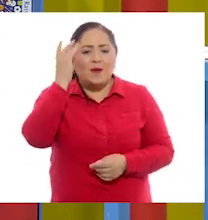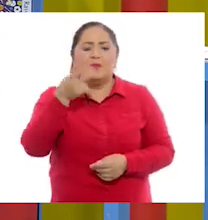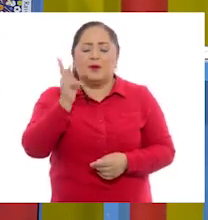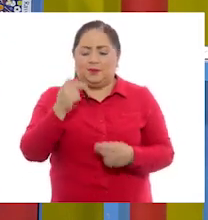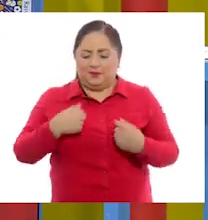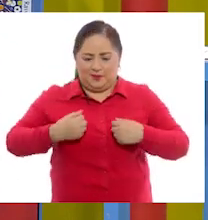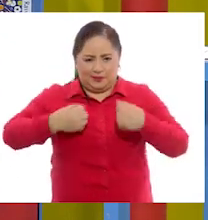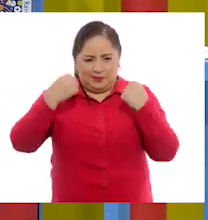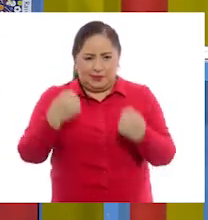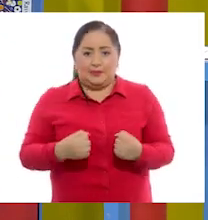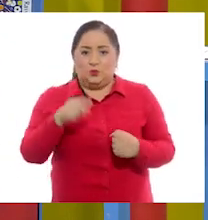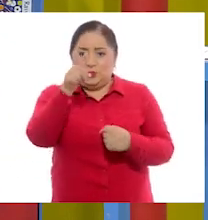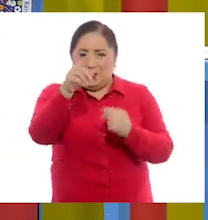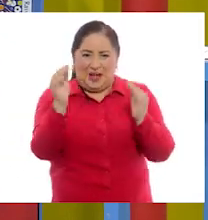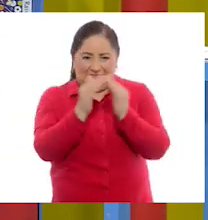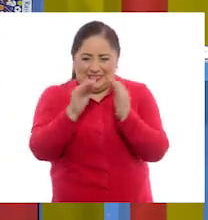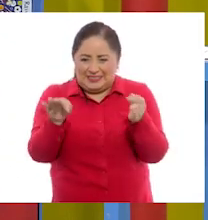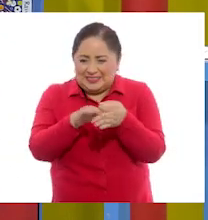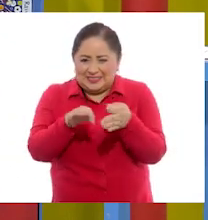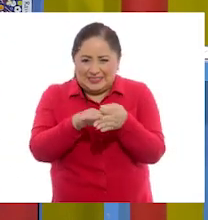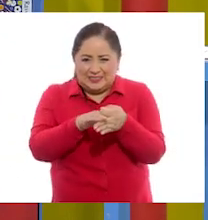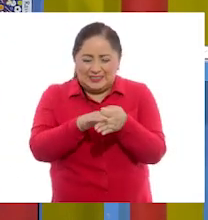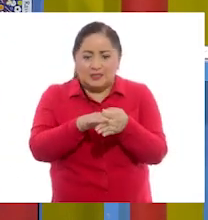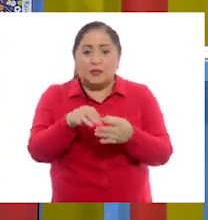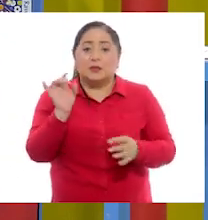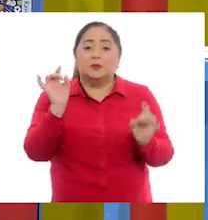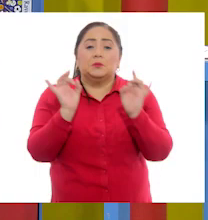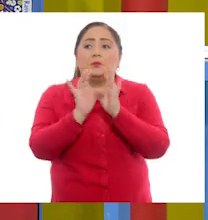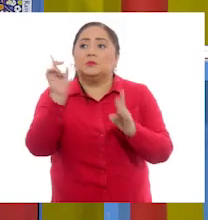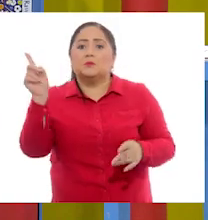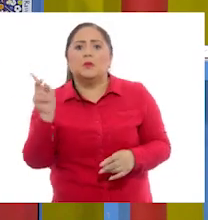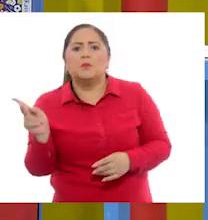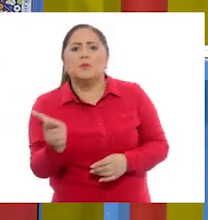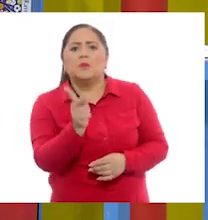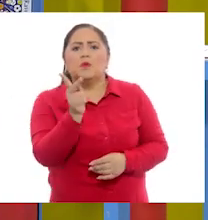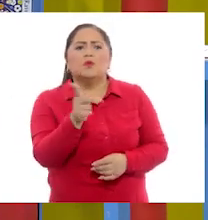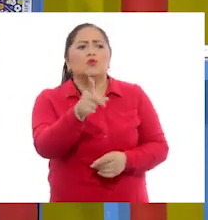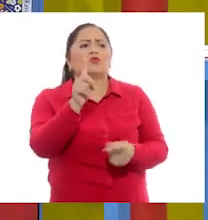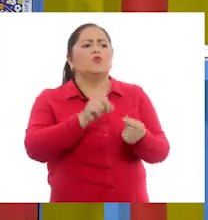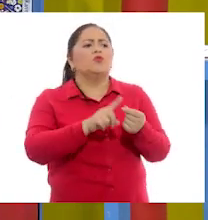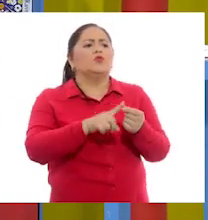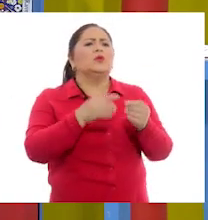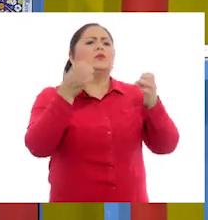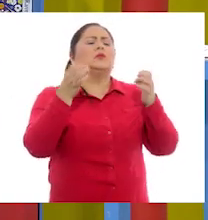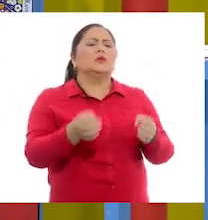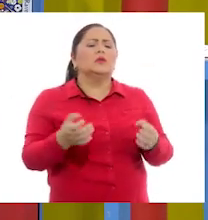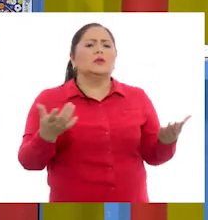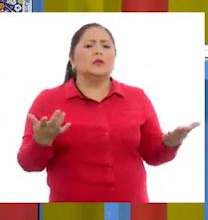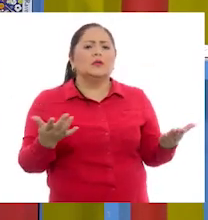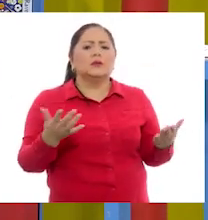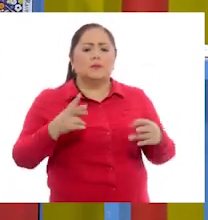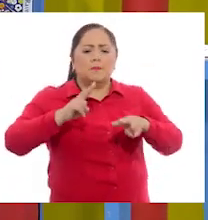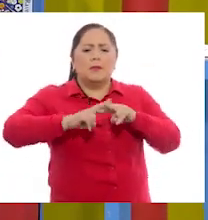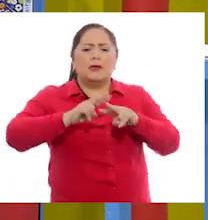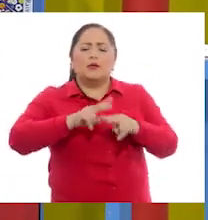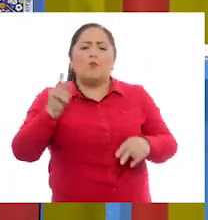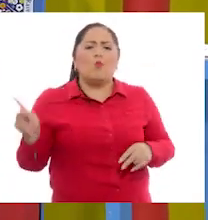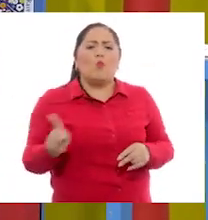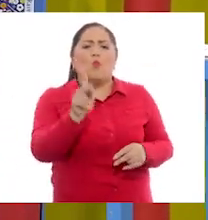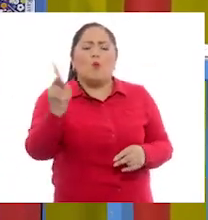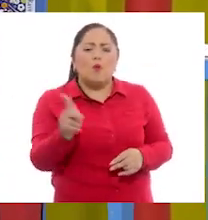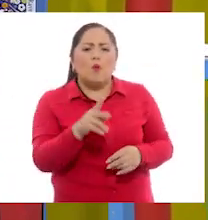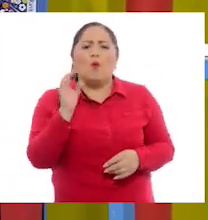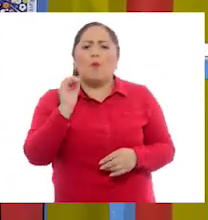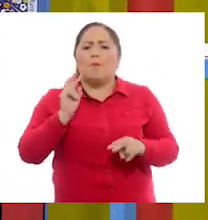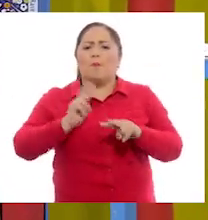Yo estoy seguro que cerca de donde tú vives, si alguien te pregunta, oye, ¿dónde está la plaza del pueblo o